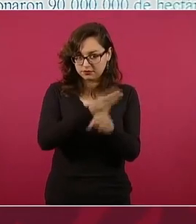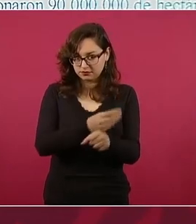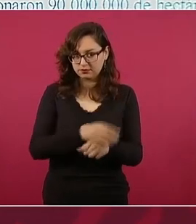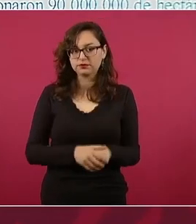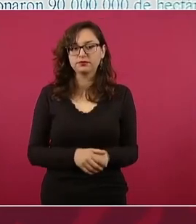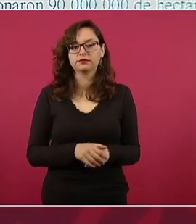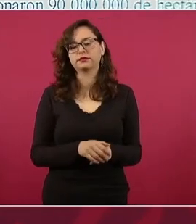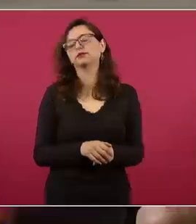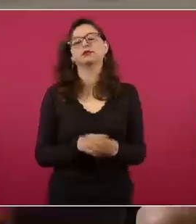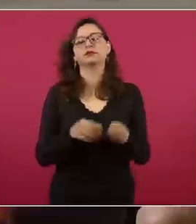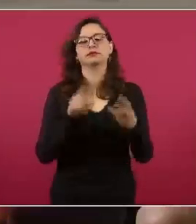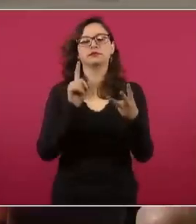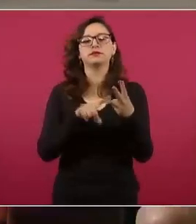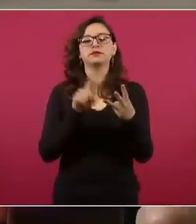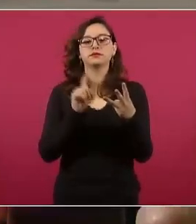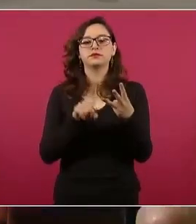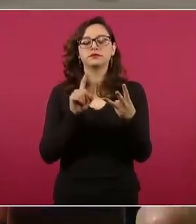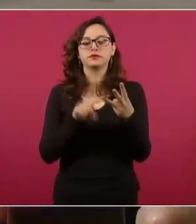Tres,